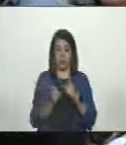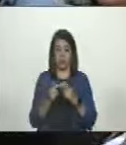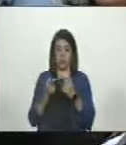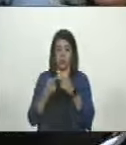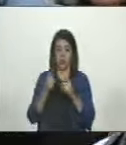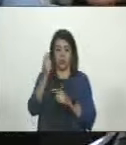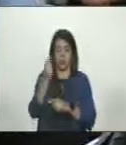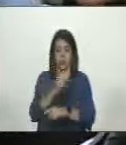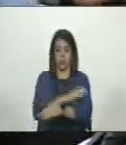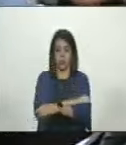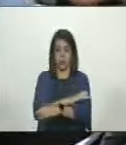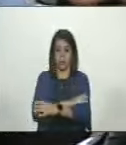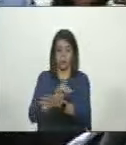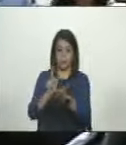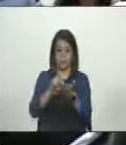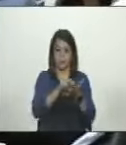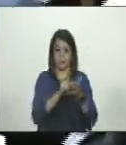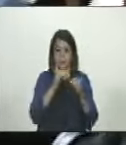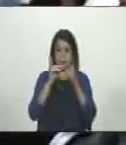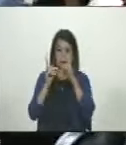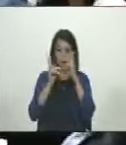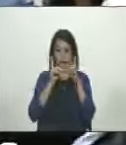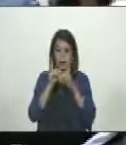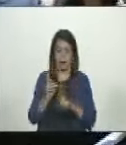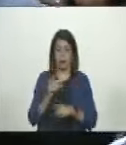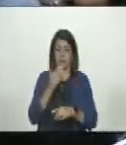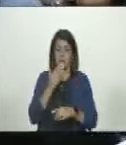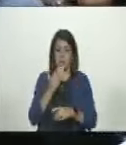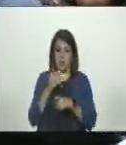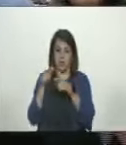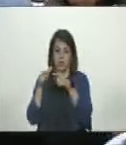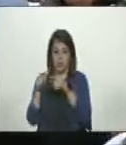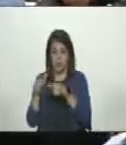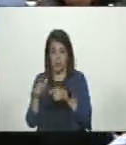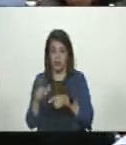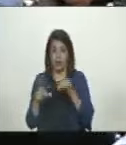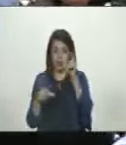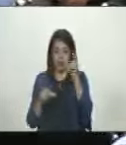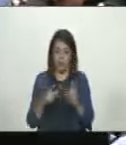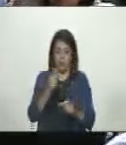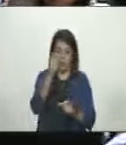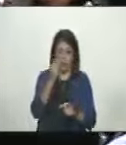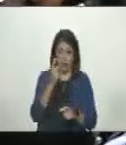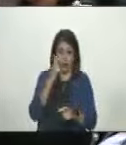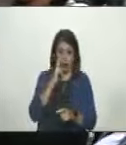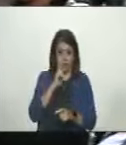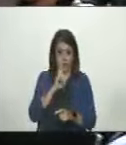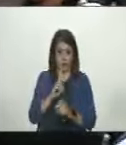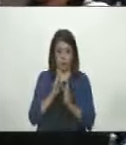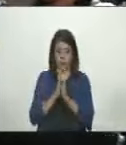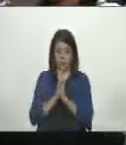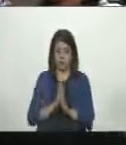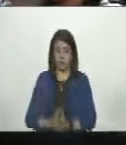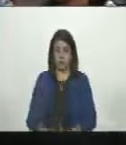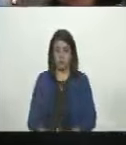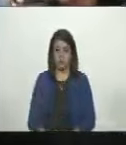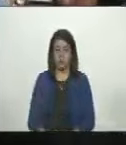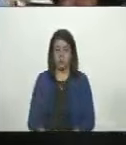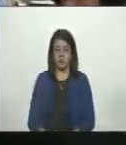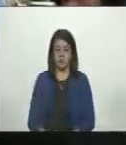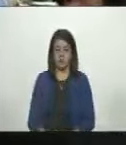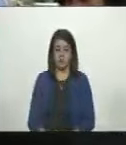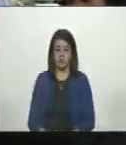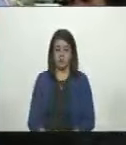los demás diputados de oposición a que participen en ese debate. Reclamo, camarada, rondero. Tómalo en cuenta. Mire,